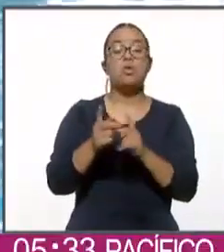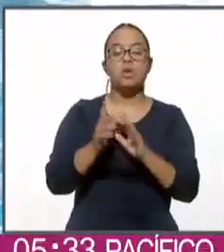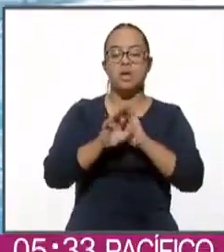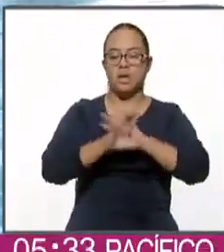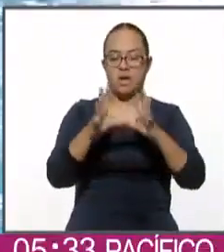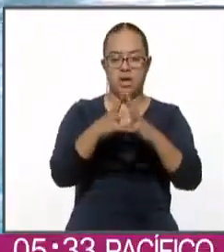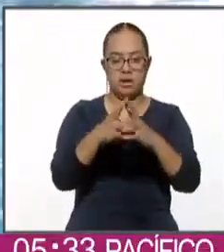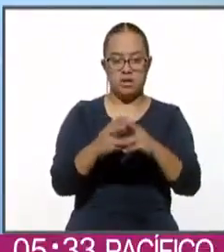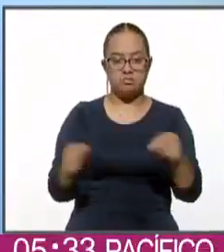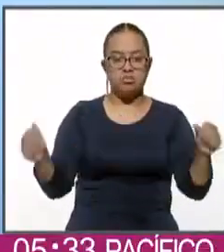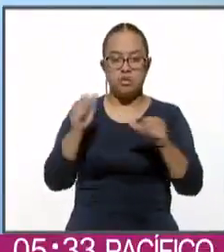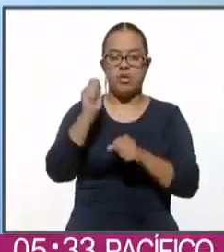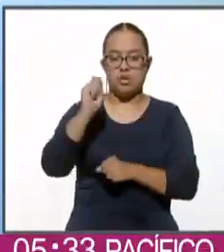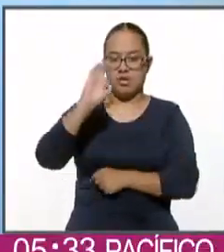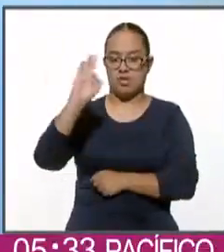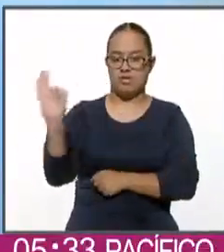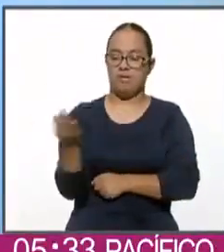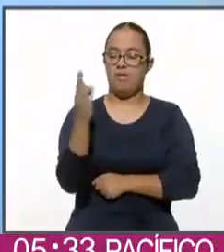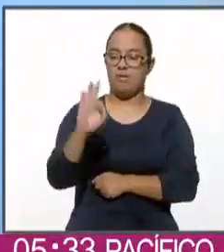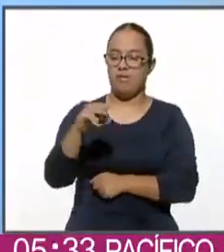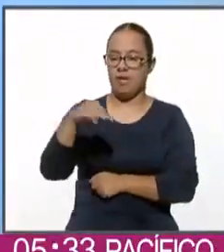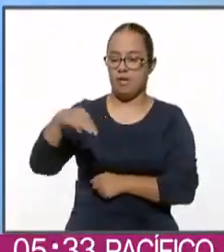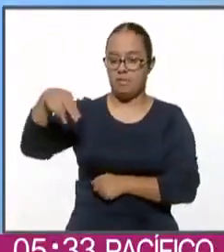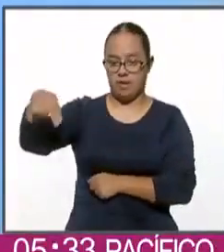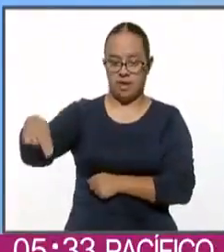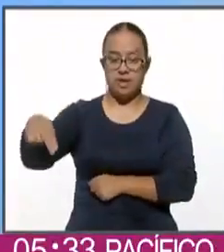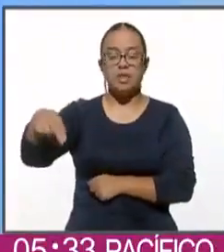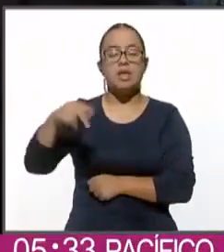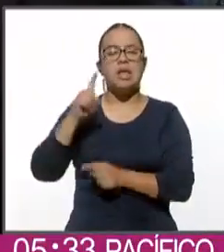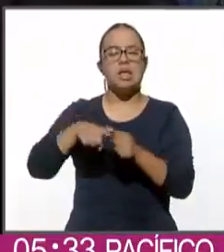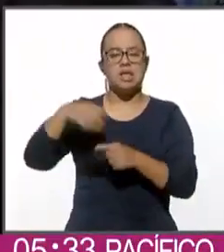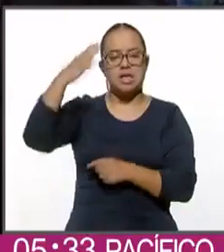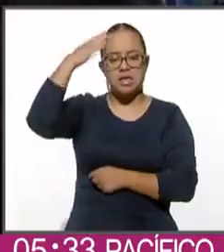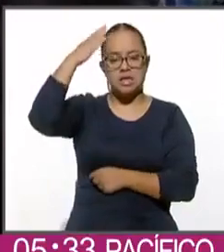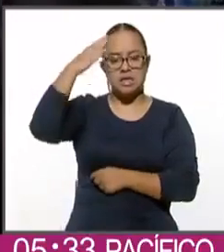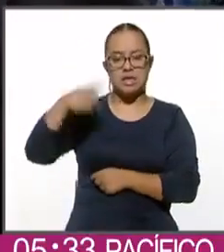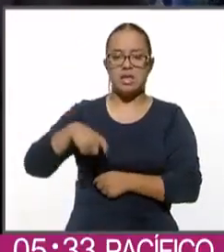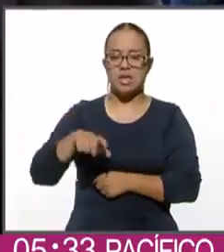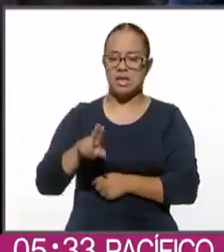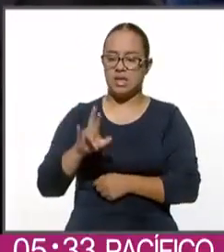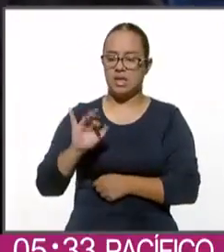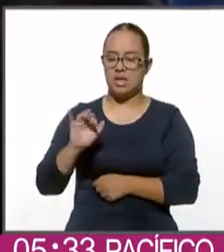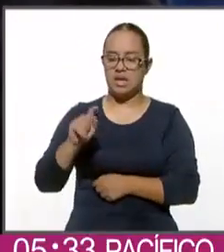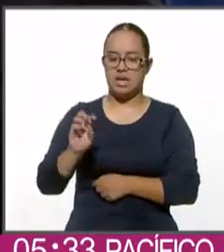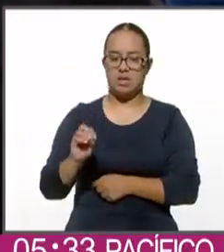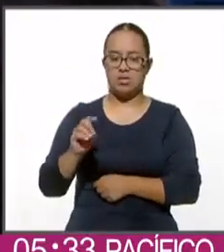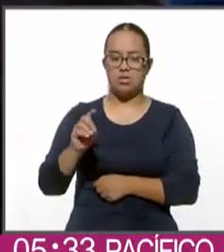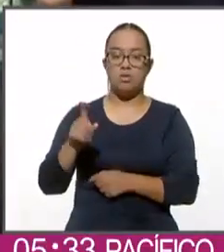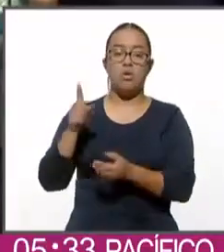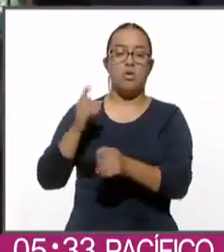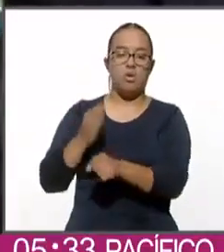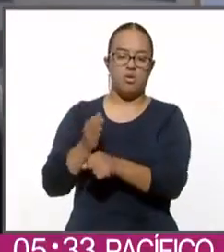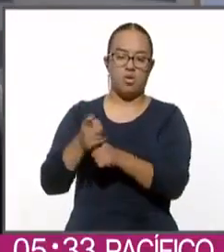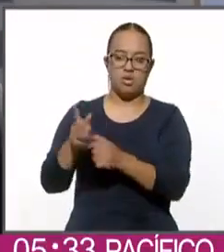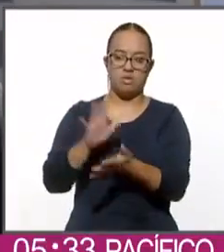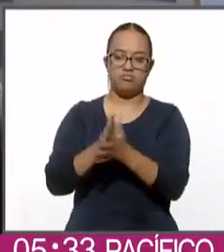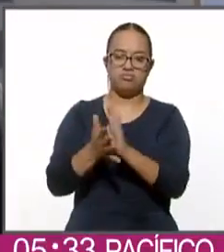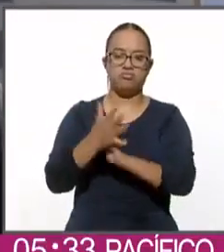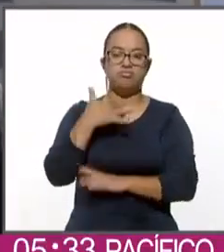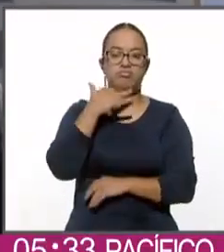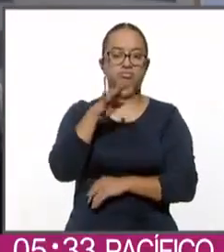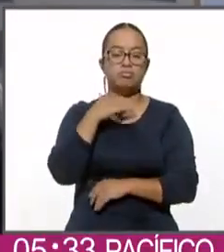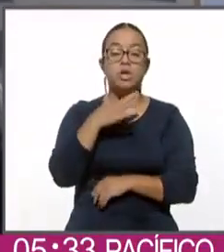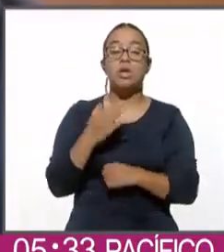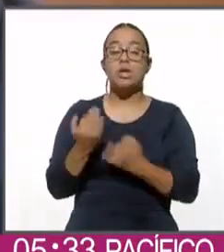resolvió desaparecer la Federación Mexicana de Natación, que era dirigida por Kirill Todorov, quien es procesado por peculado. A la